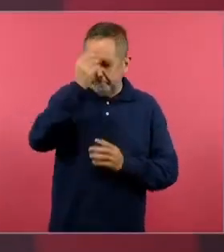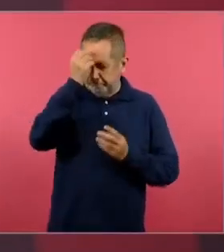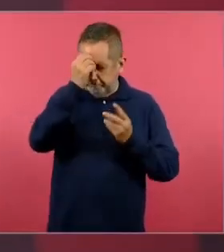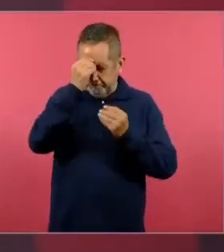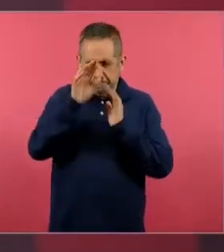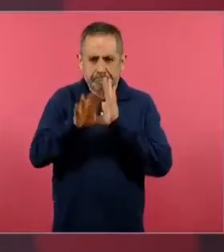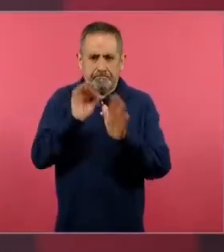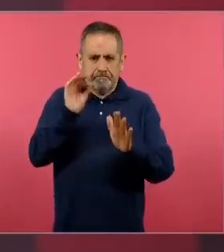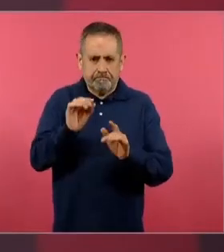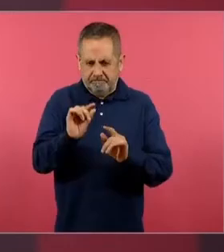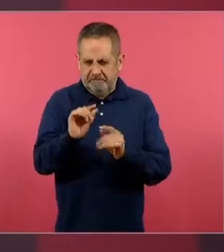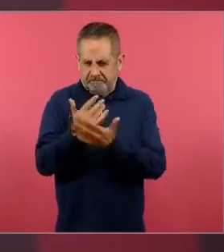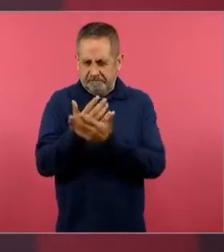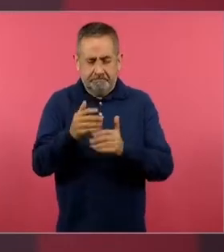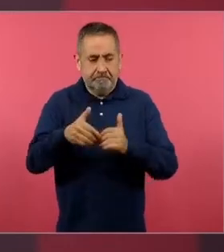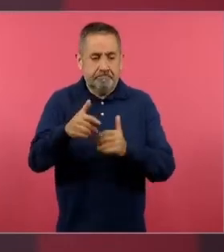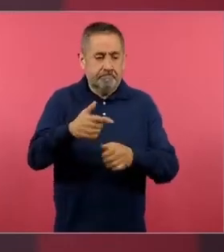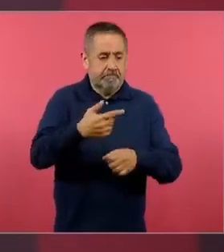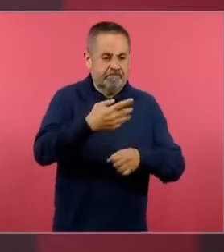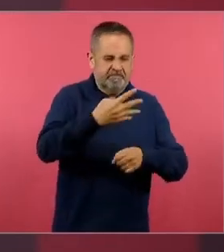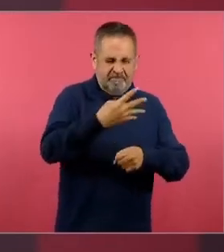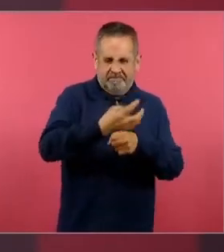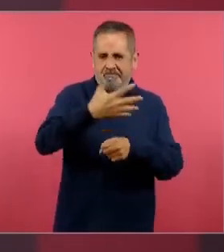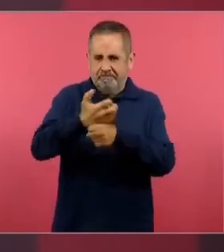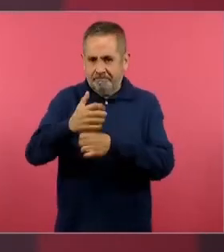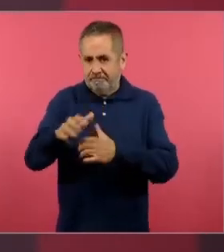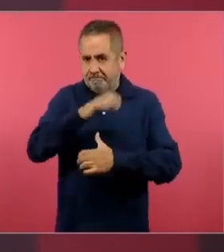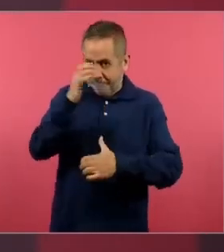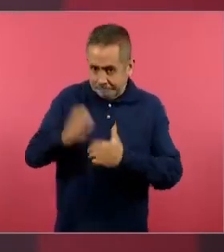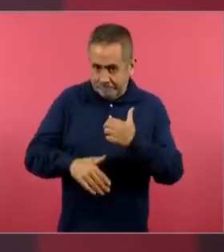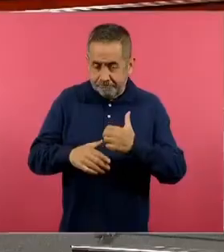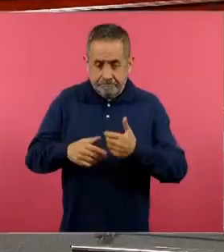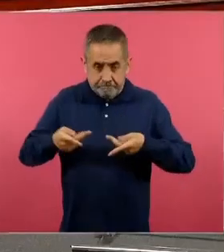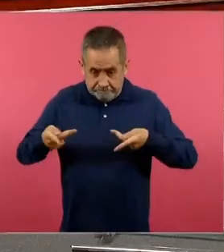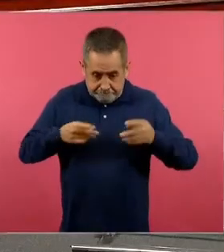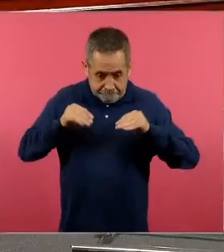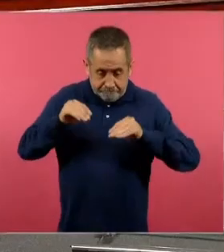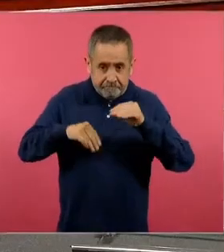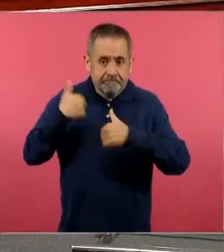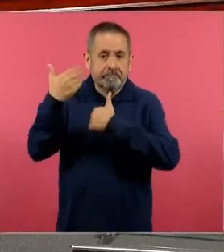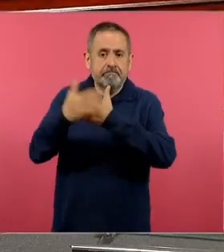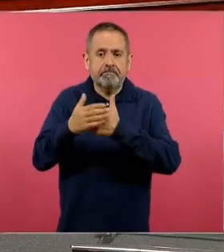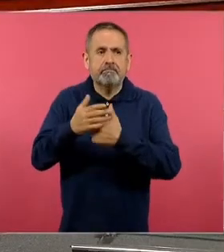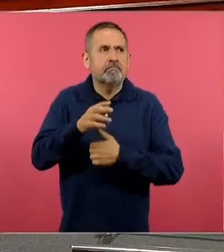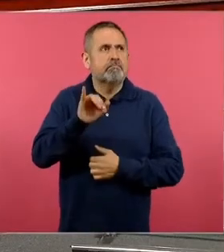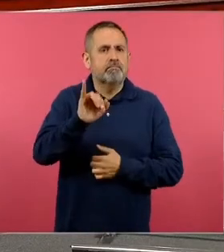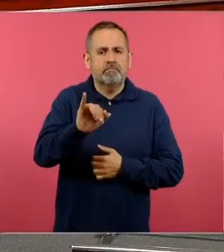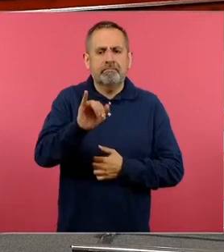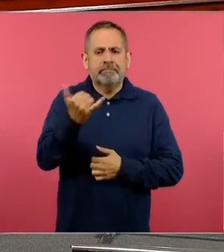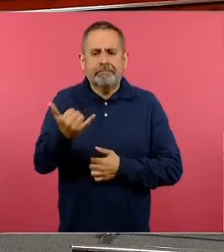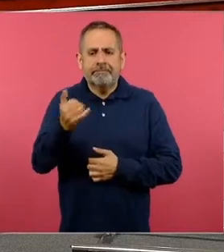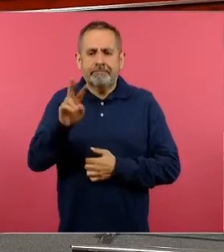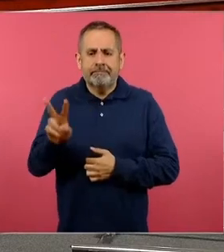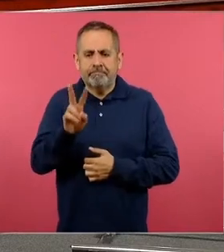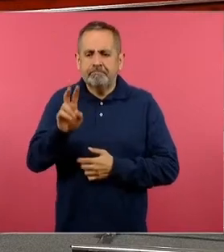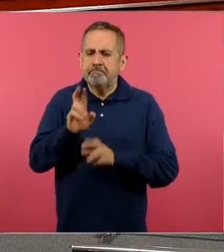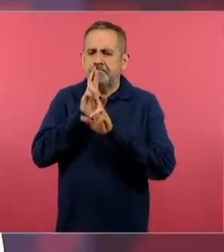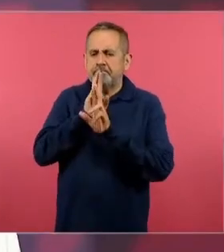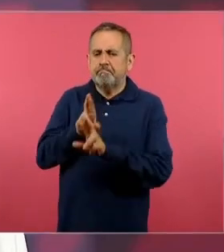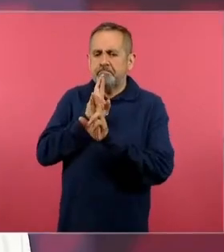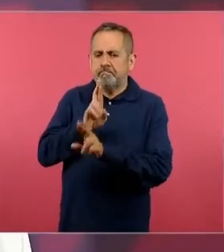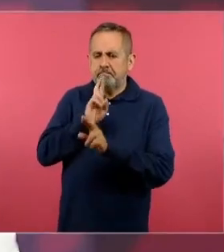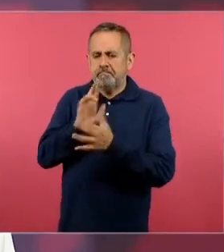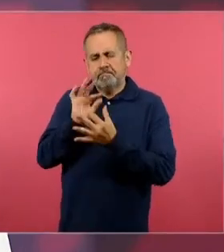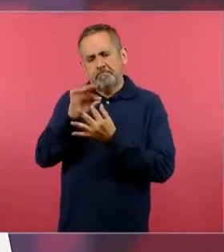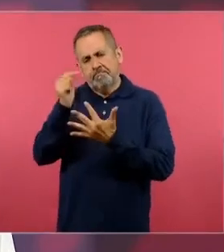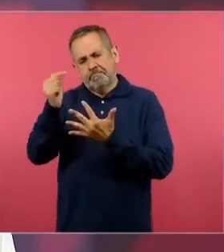Permítanos terminar sexto grado, cuarto, quinto, sexto, organizamos las conferencias del jueves y viernes contestando esto